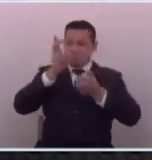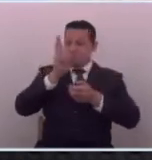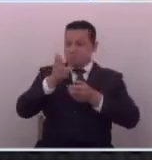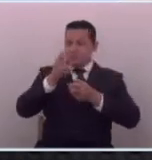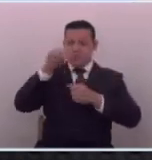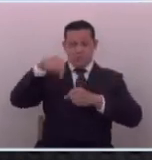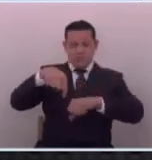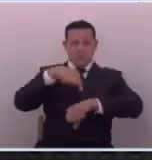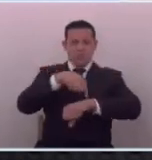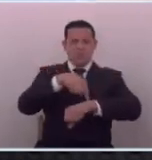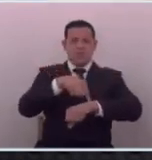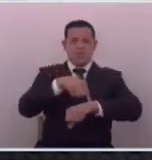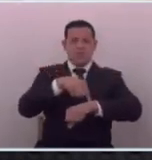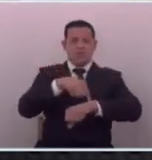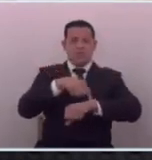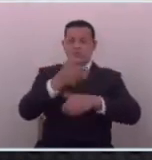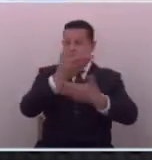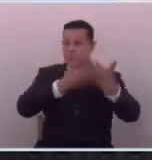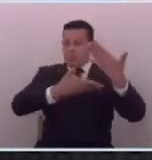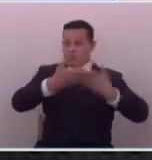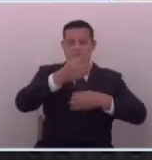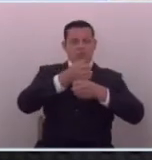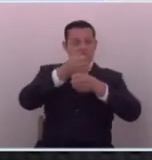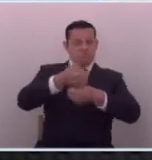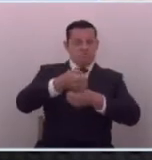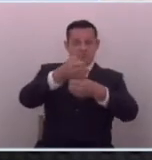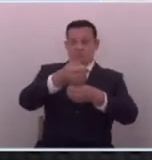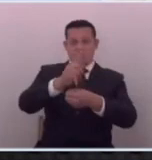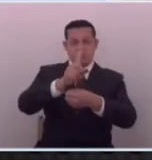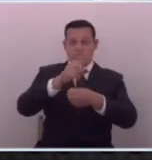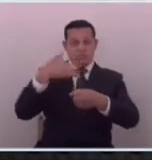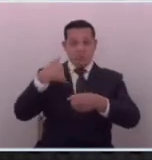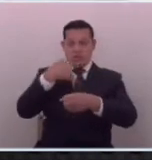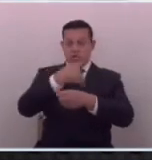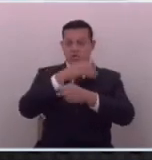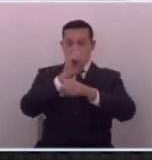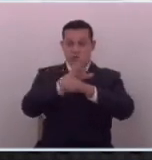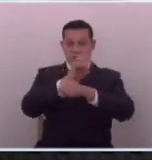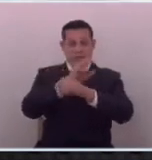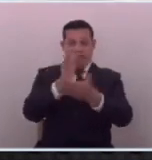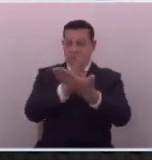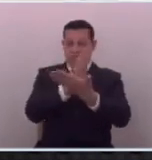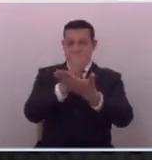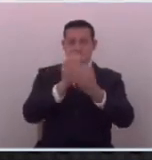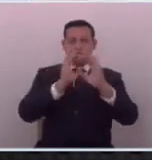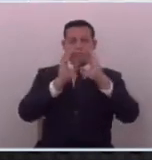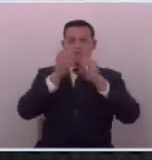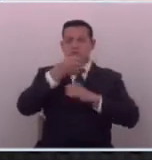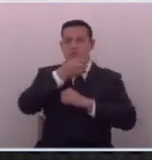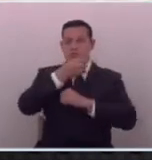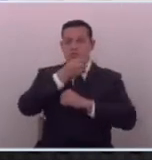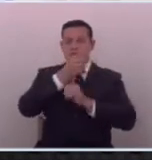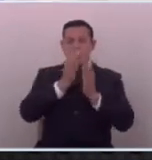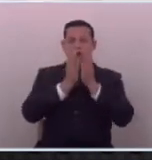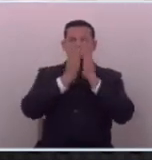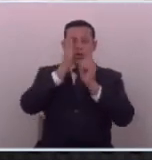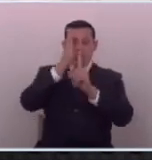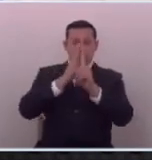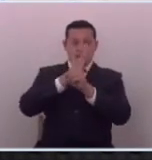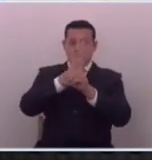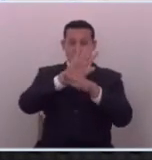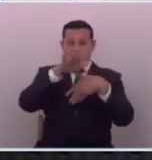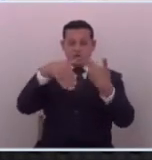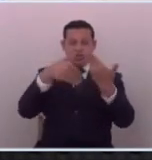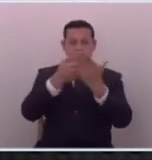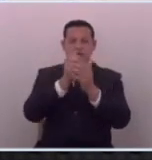y ahora ya no es negociador de caballos ya no es ministro consejero es periodista y orina agua bendita que todo lo que dice es verdad